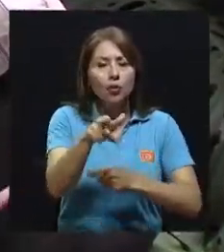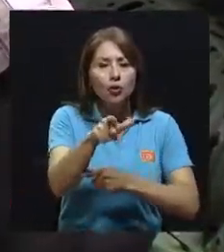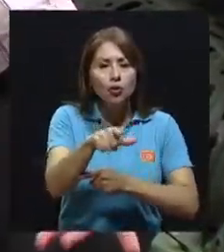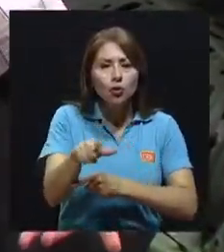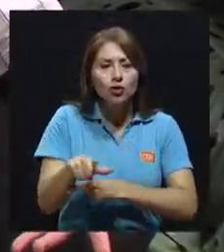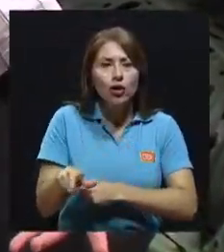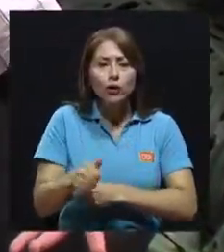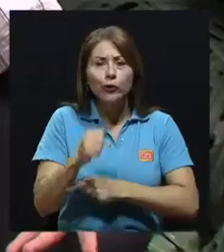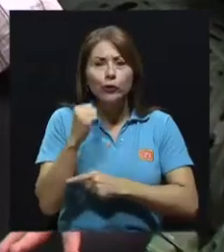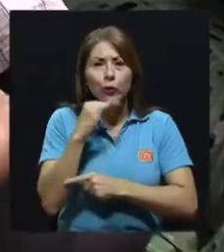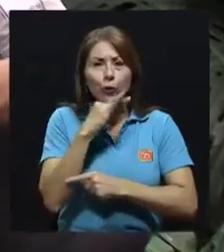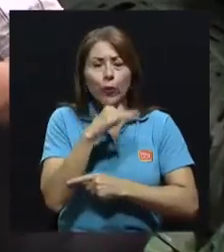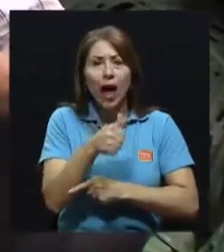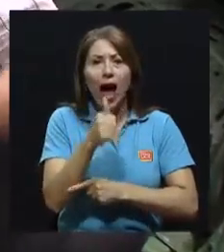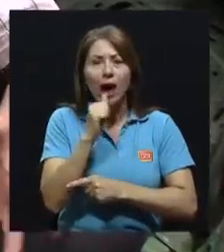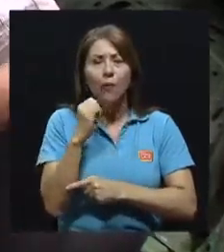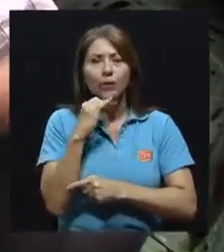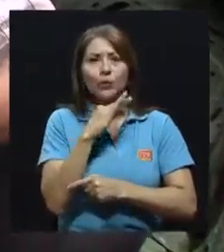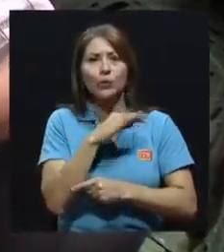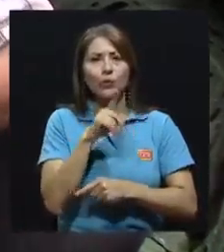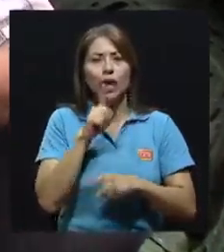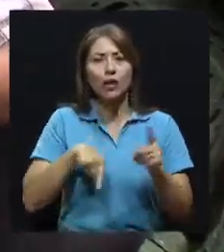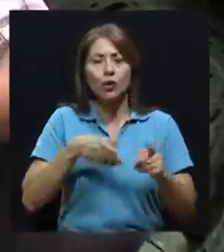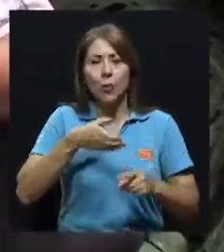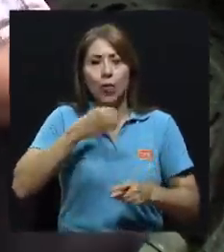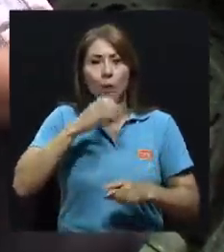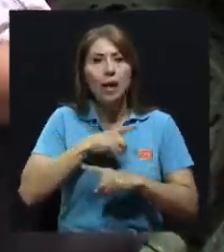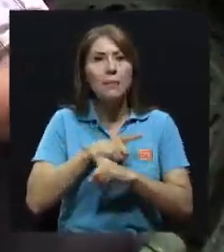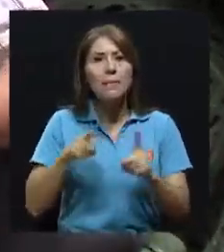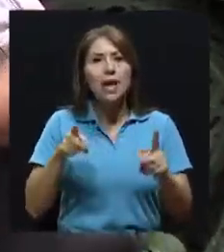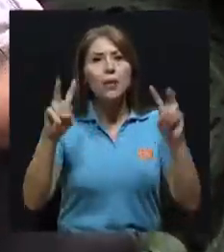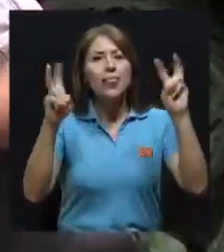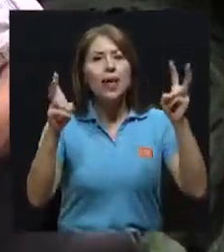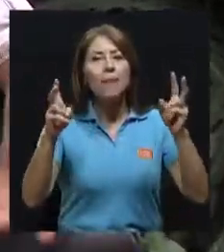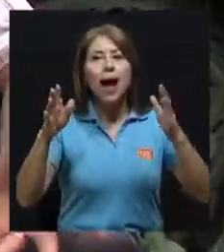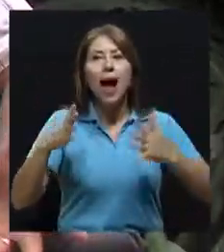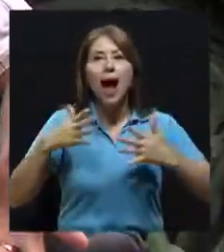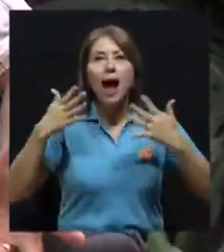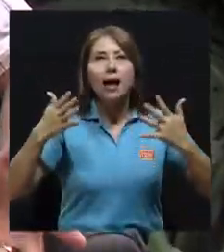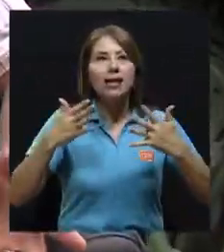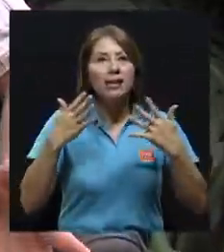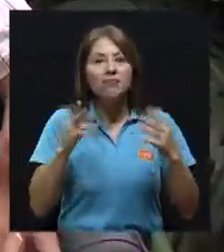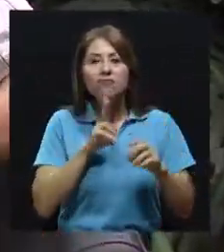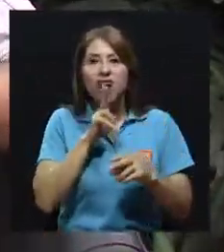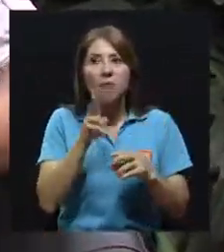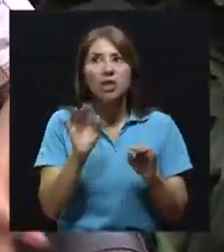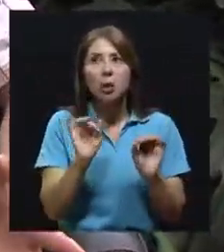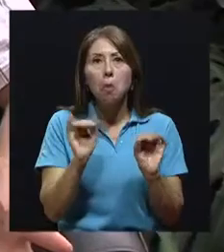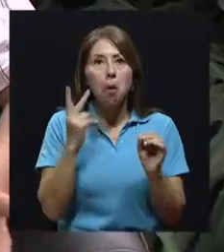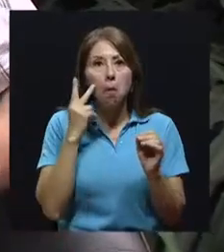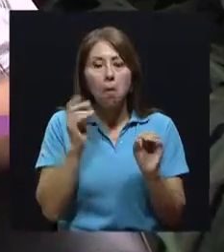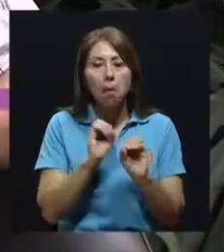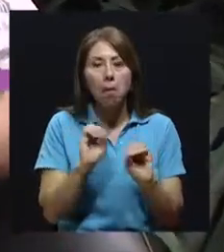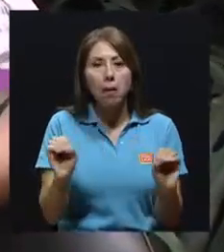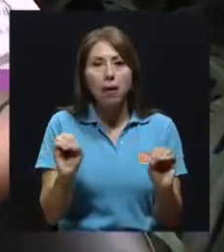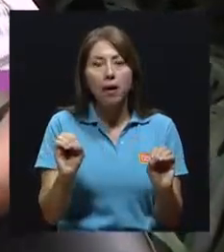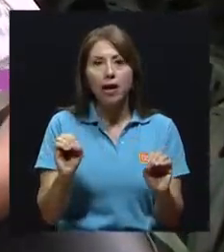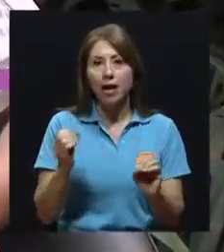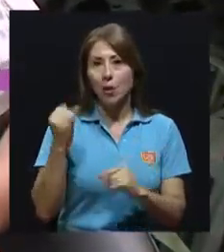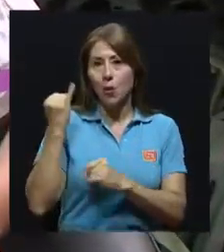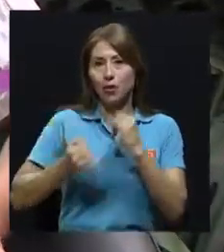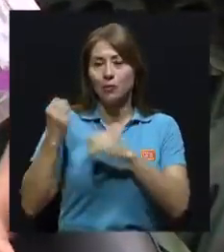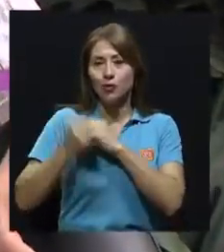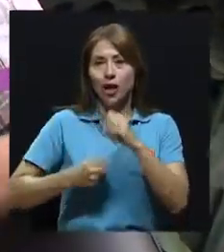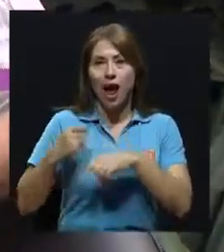sucia, que no se puede tomar. Pero el tema aire no se visibiliza tanto como estos otros dos. Entonces en los últimos años se ha concentrado